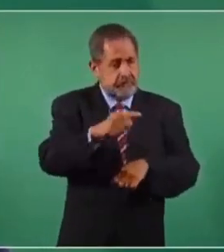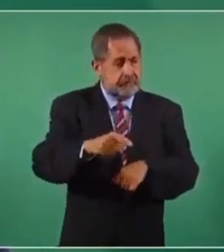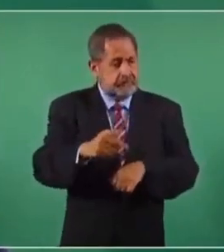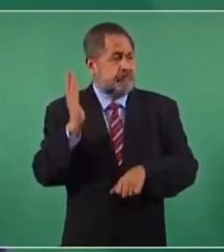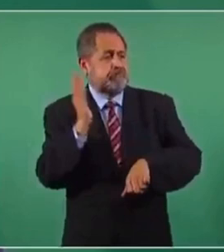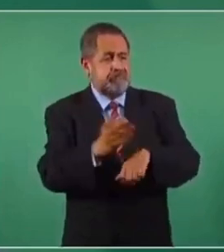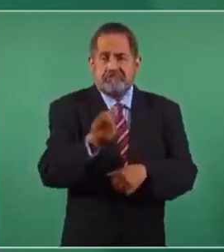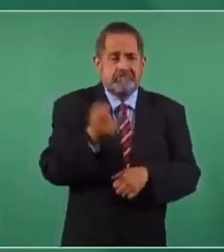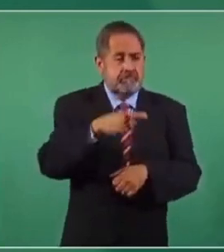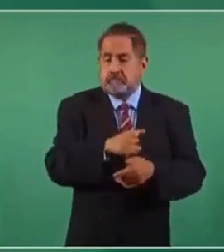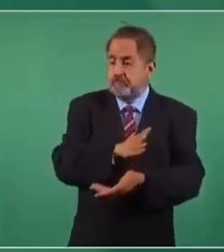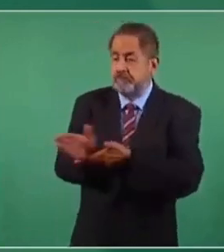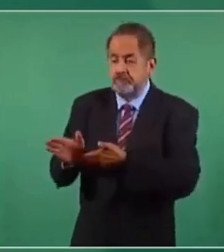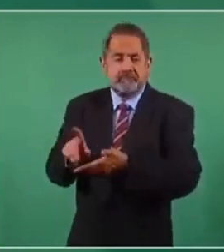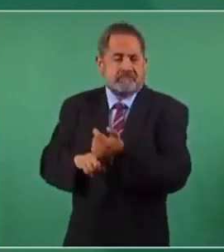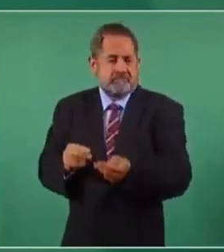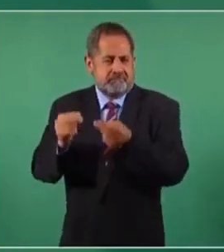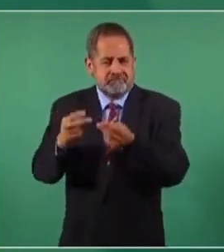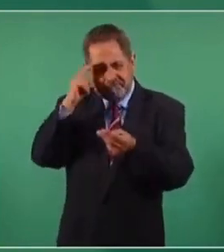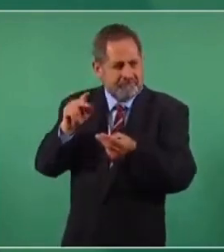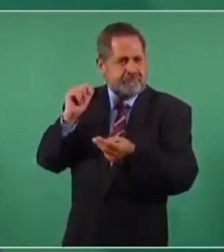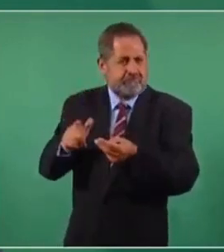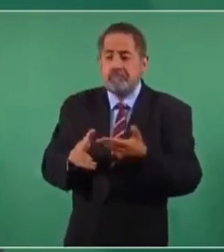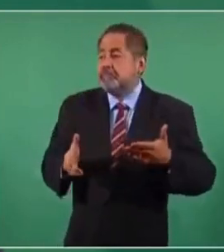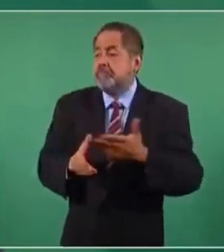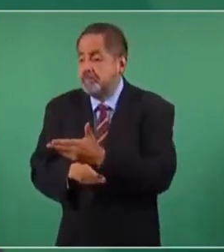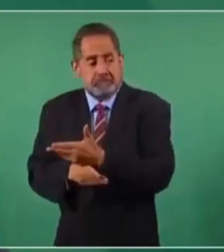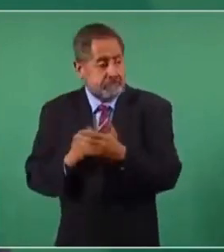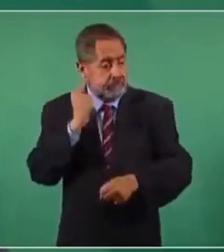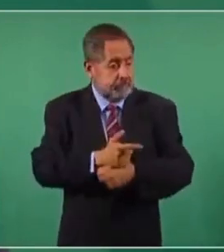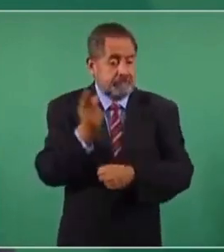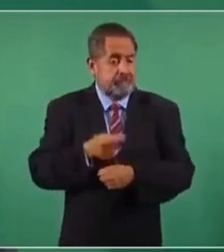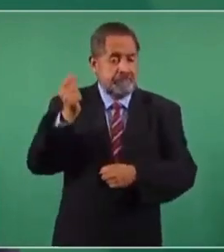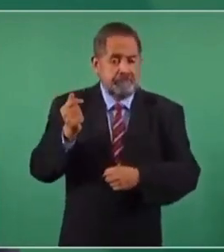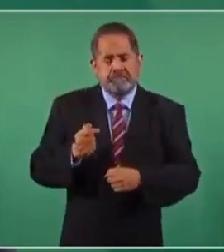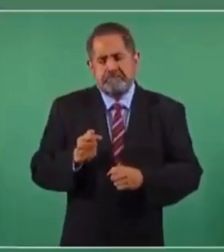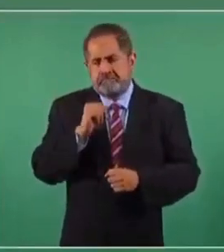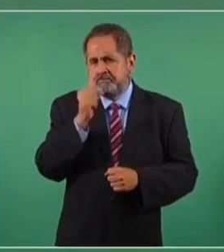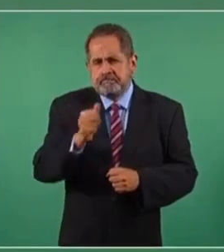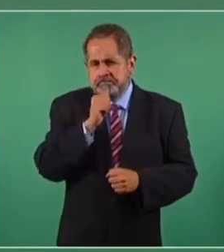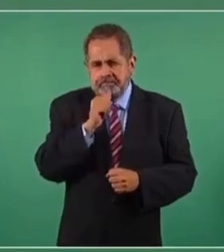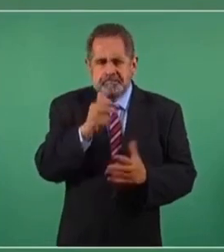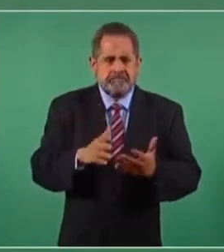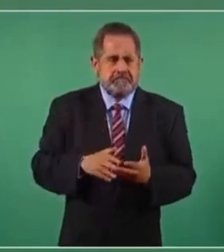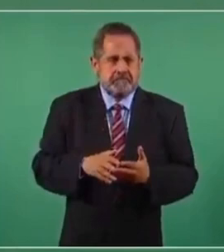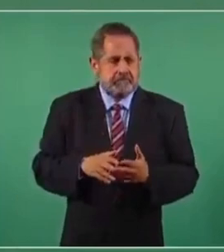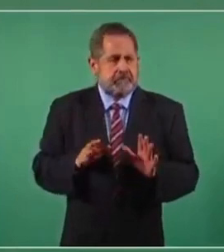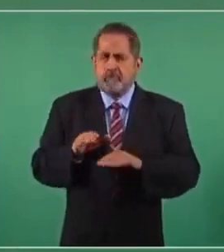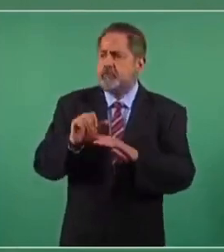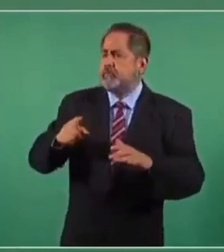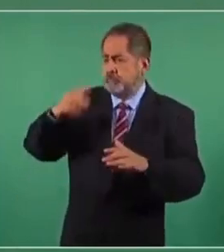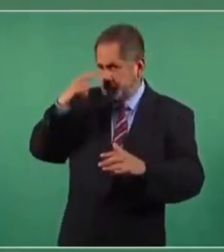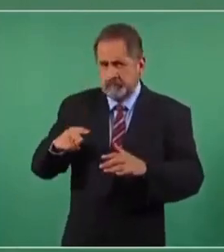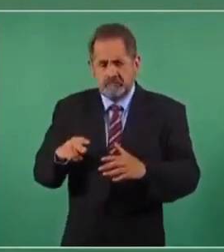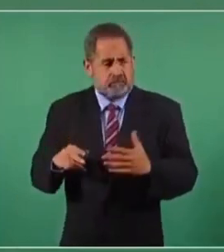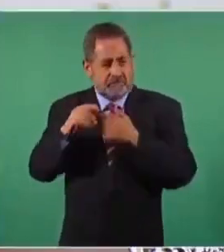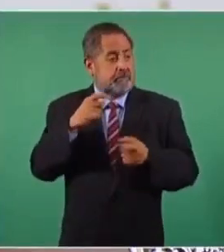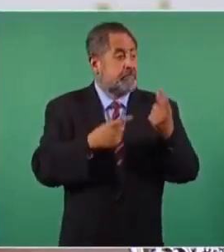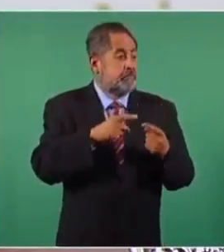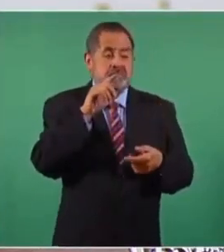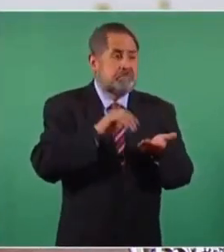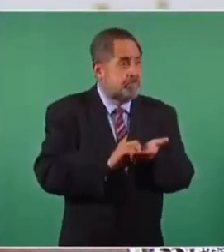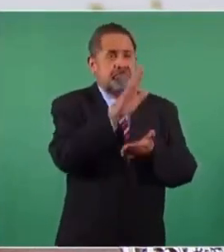por intervenir en asuntos que tienen que ver con los mexicanos, y lo celebro.